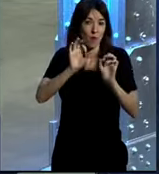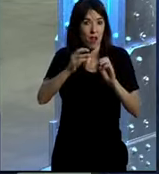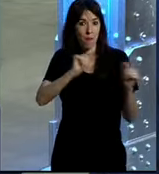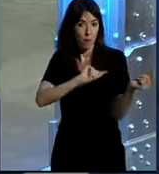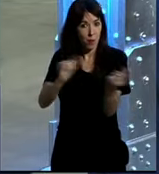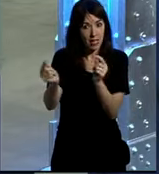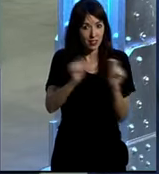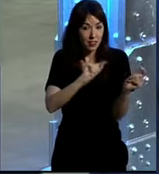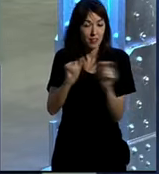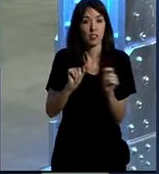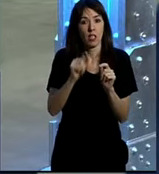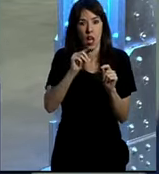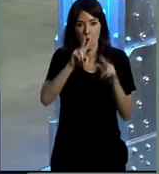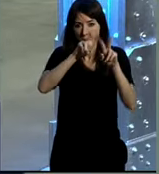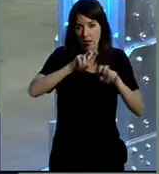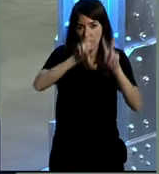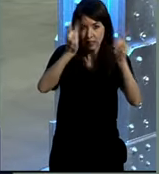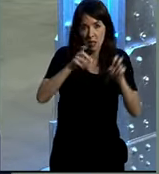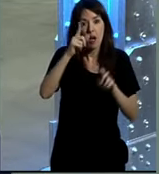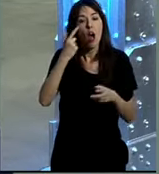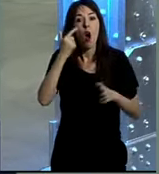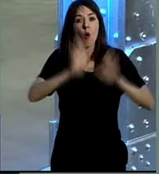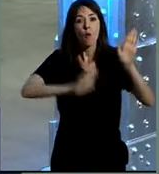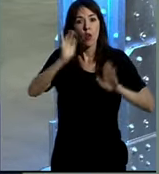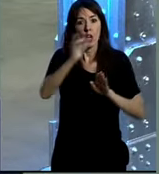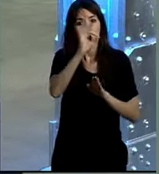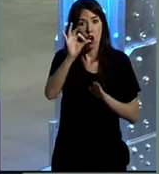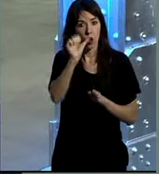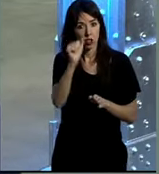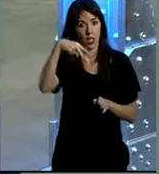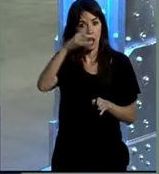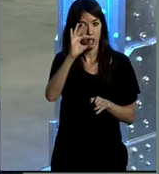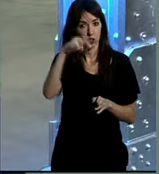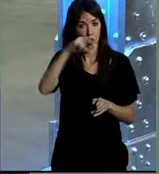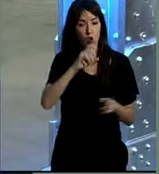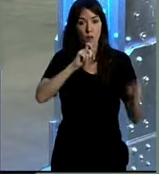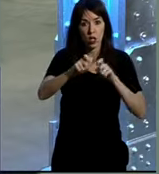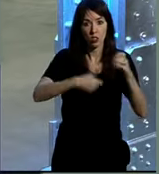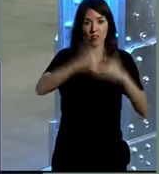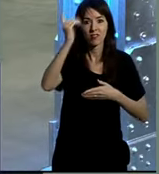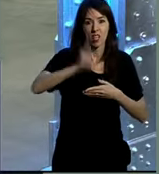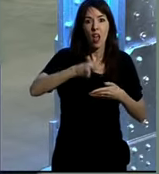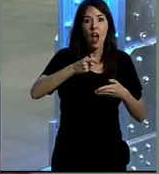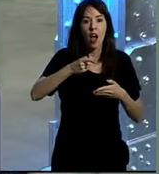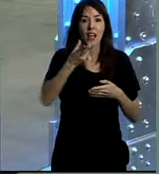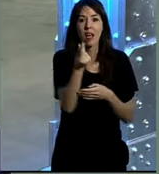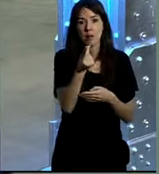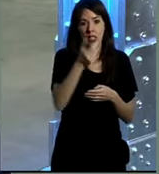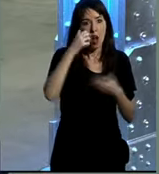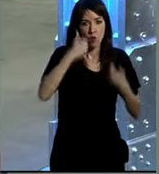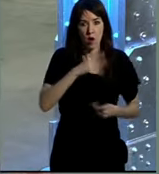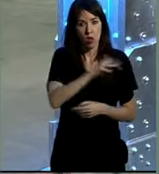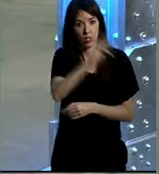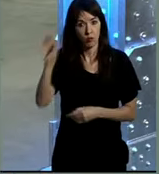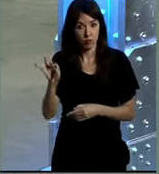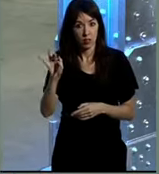vamos a analizar estos temas y otros. Va a estar moderado por José Antonio Carazo, periodista y director de la revista Capital Humano, a quien paso la